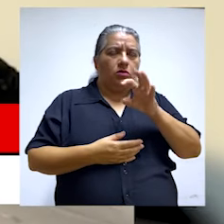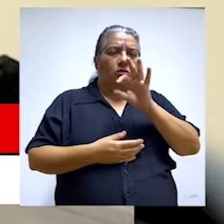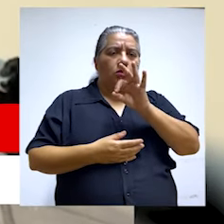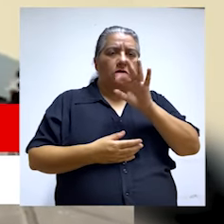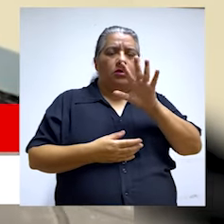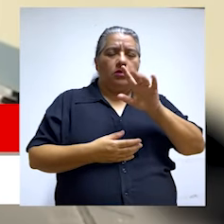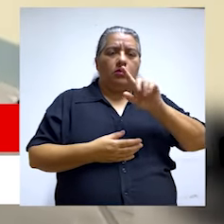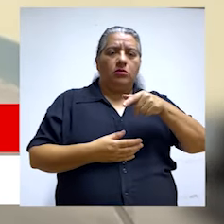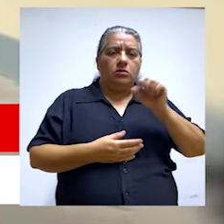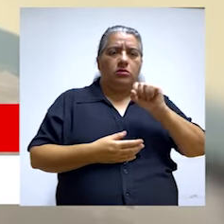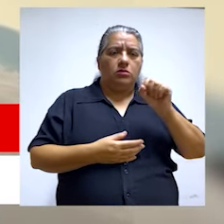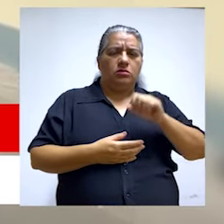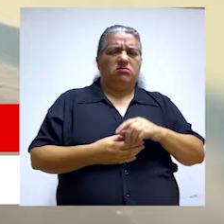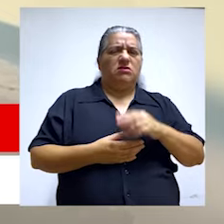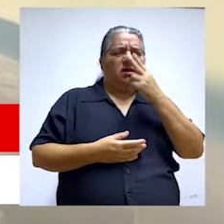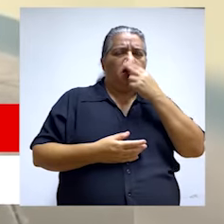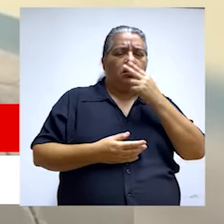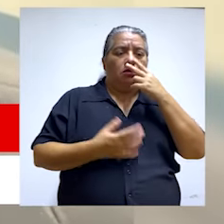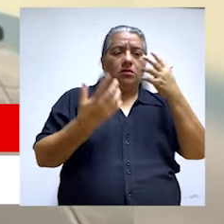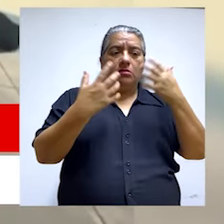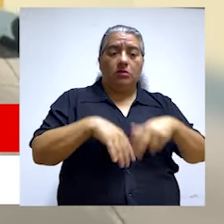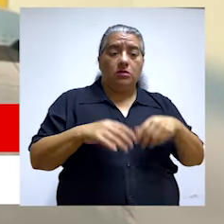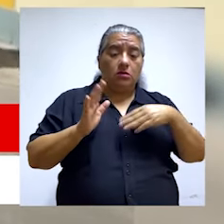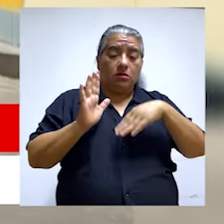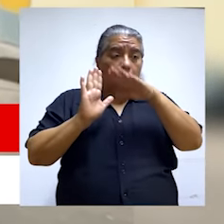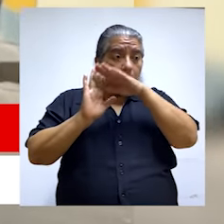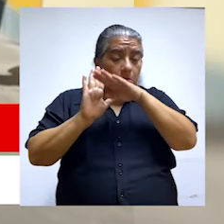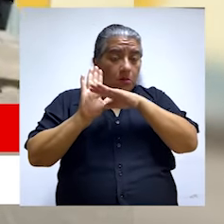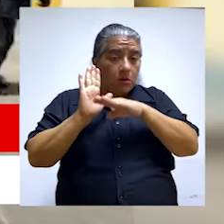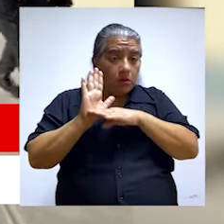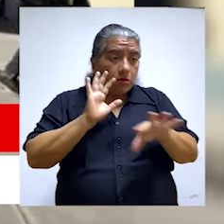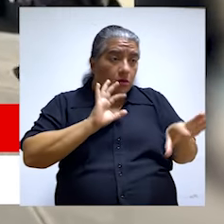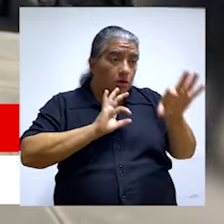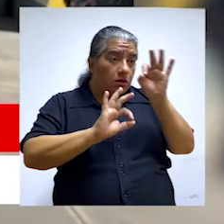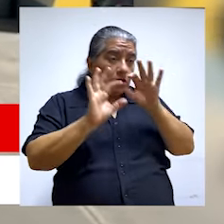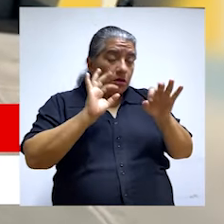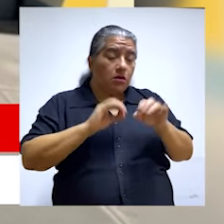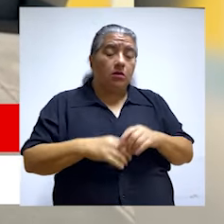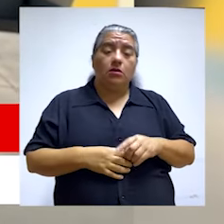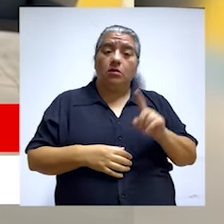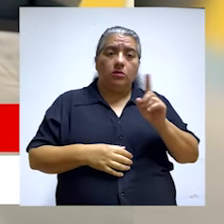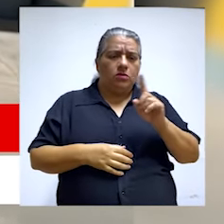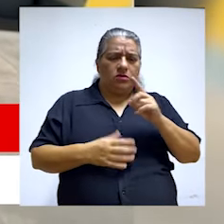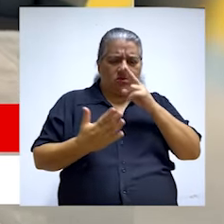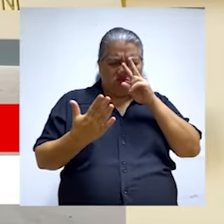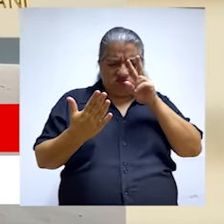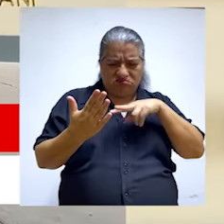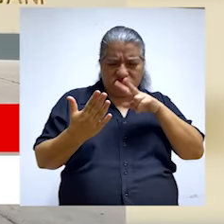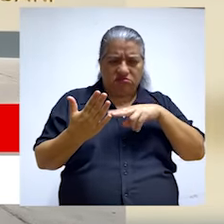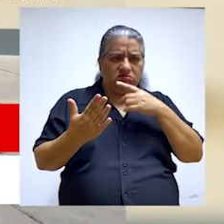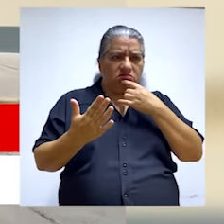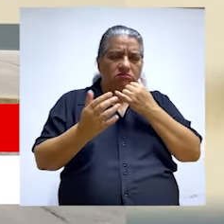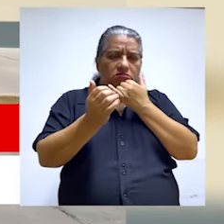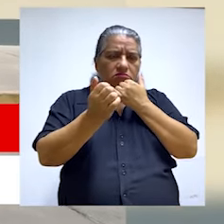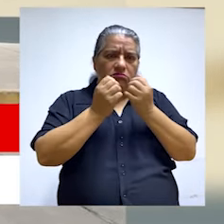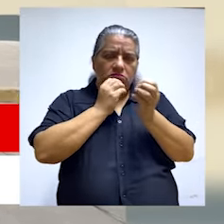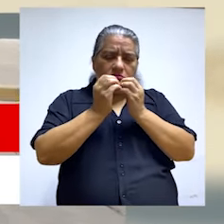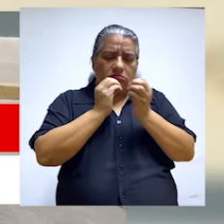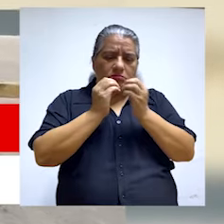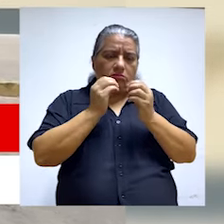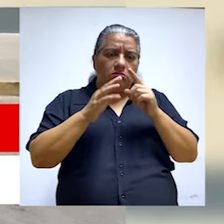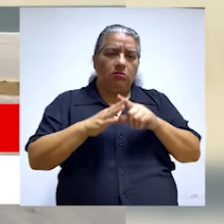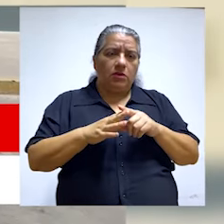un contrato por 495 mil soles a una empresa a pesar de que las bases del procedimiento de selección eran